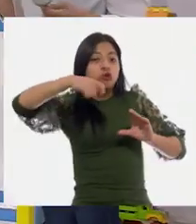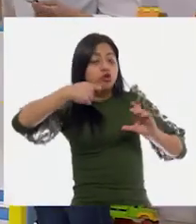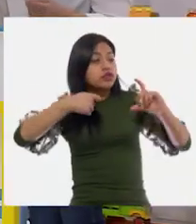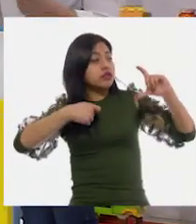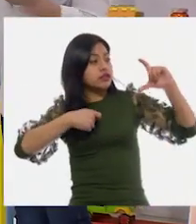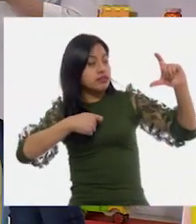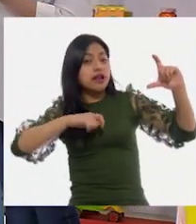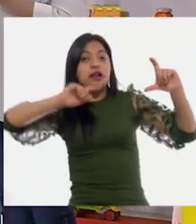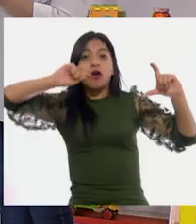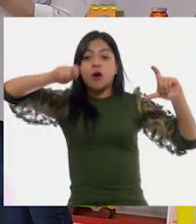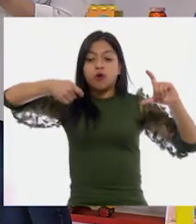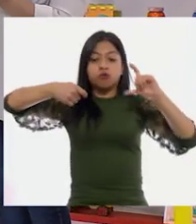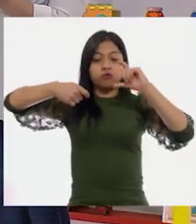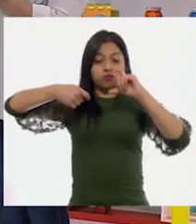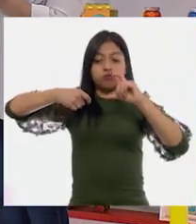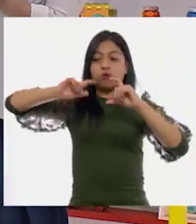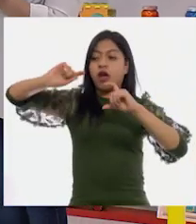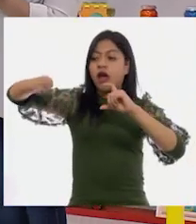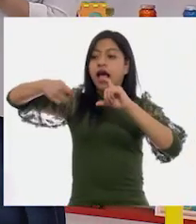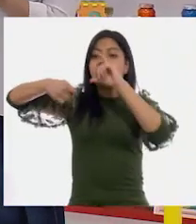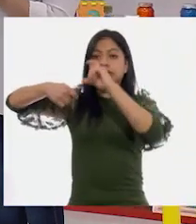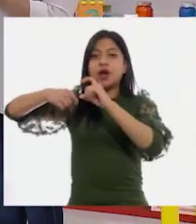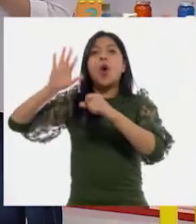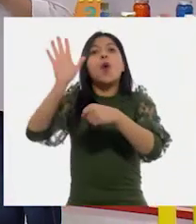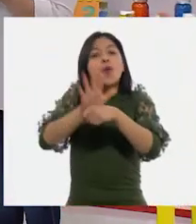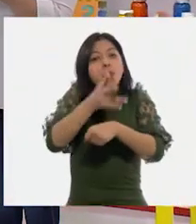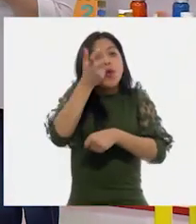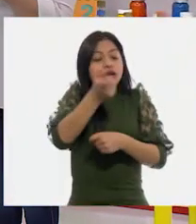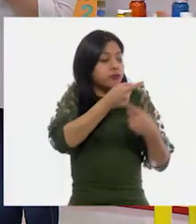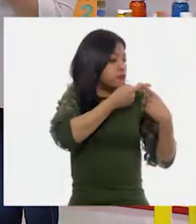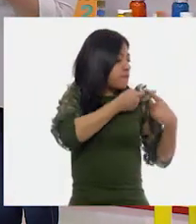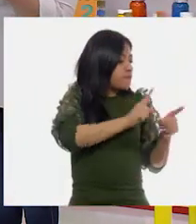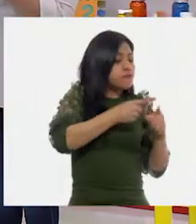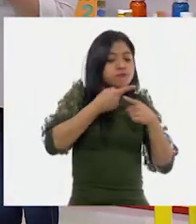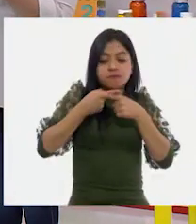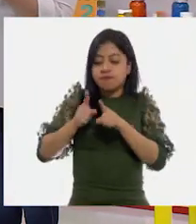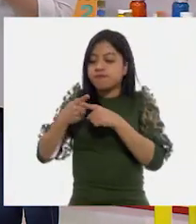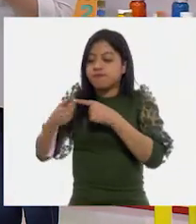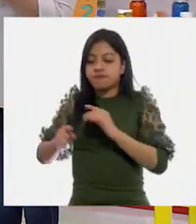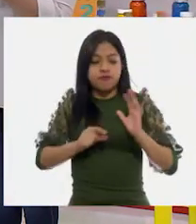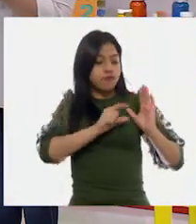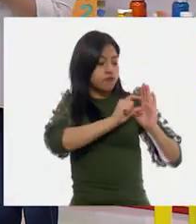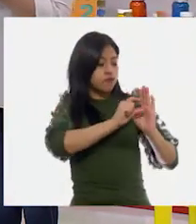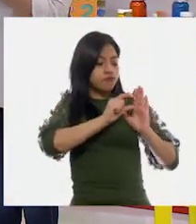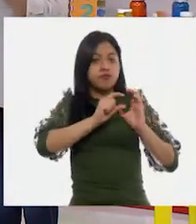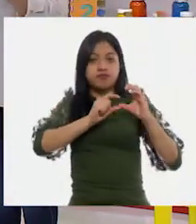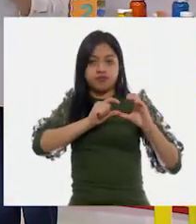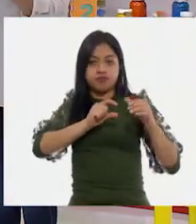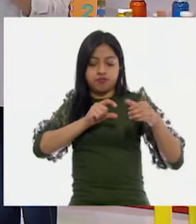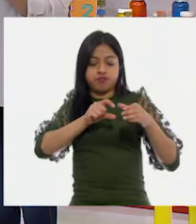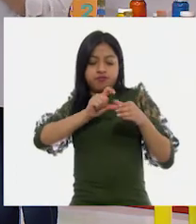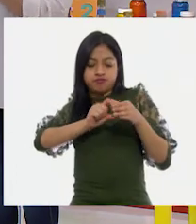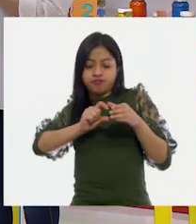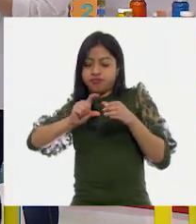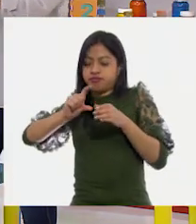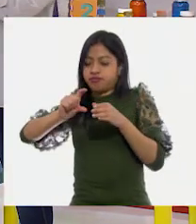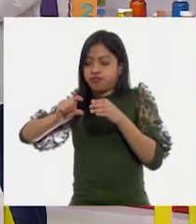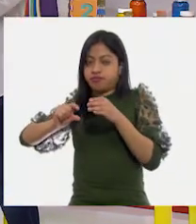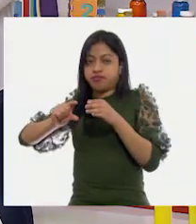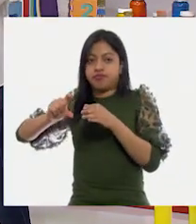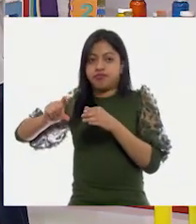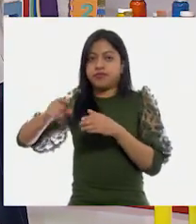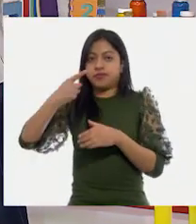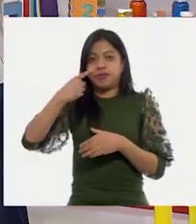Las cucharas con las que sirvió la maestra Rosy son más pequeñas que mi cuchara. De veras,